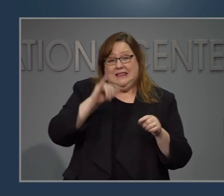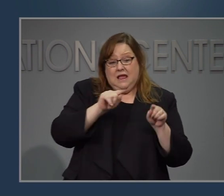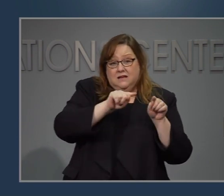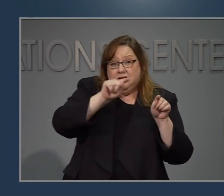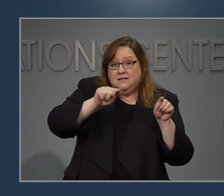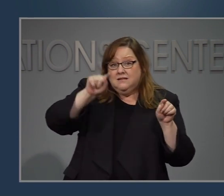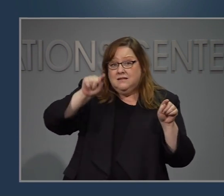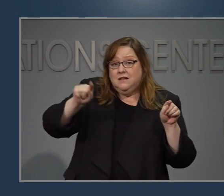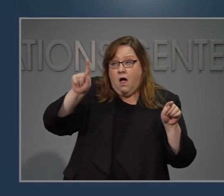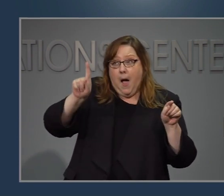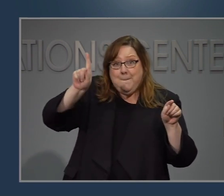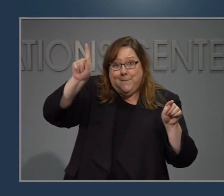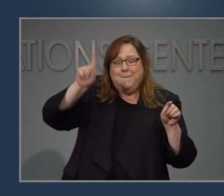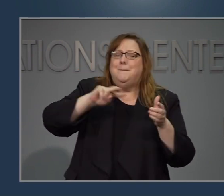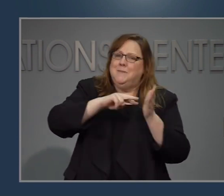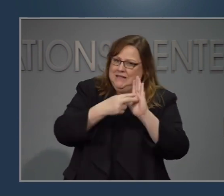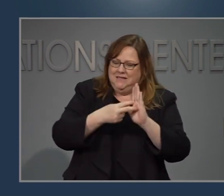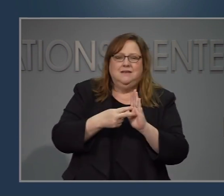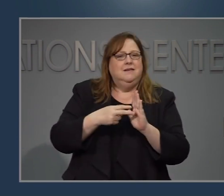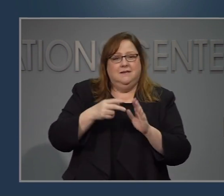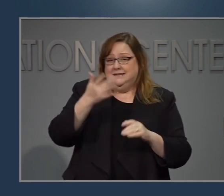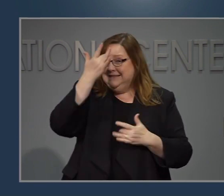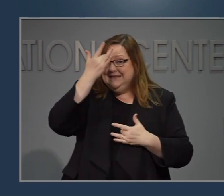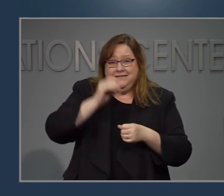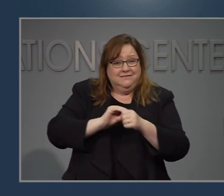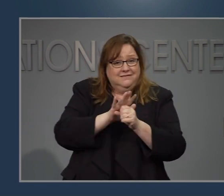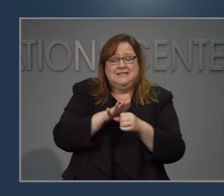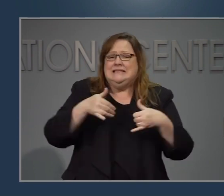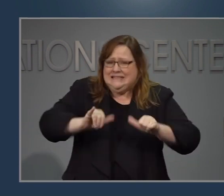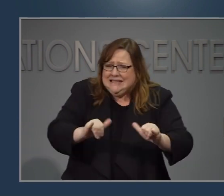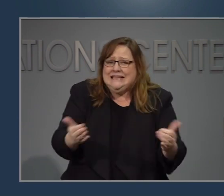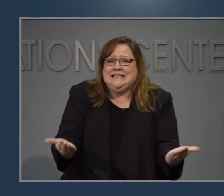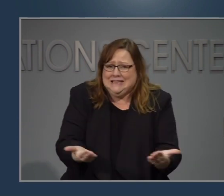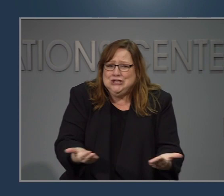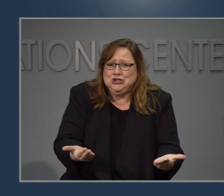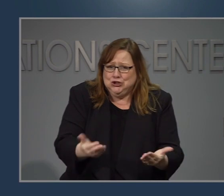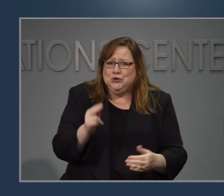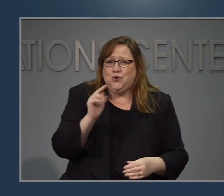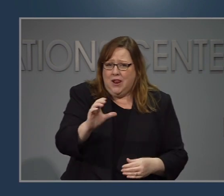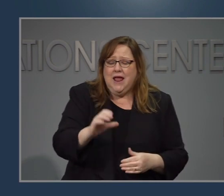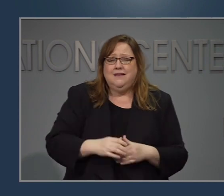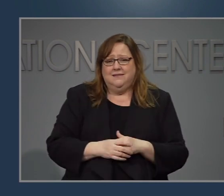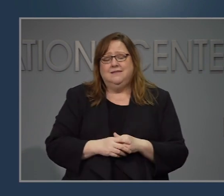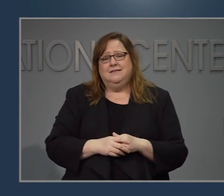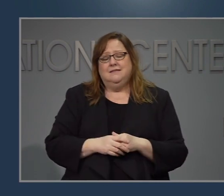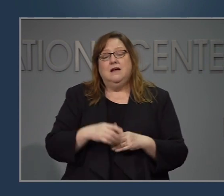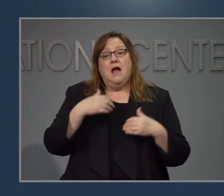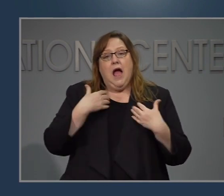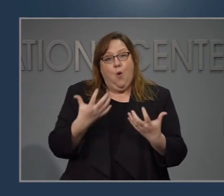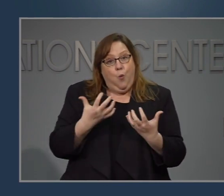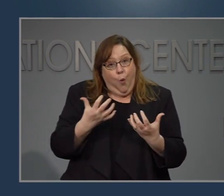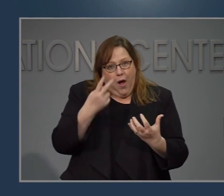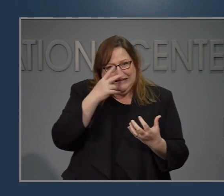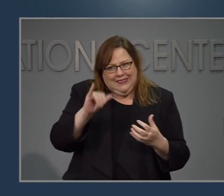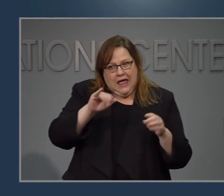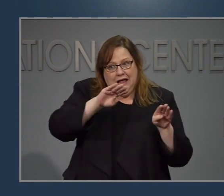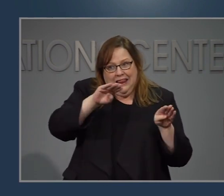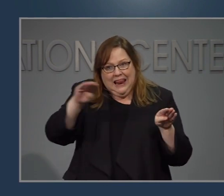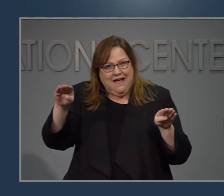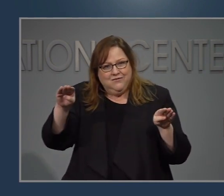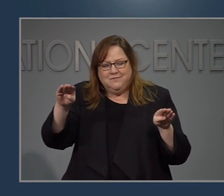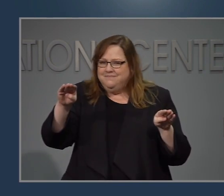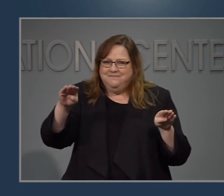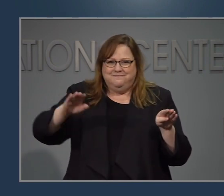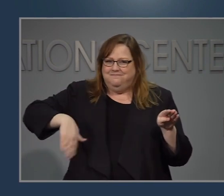que el virus está aquí en nuestra comunidad en todo el estado. Me hubiese gustado ver que esta tendencia ya se estuviese